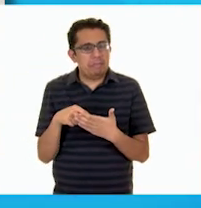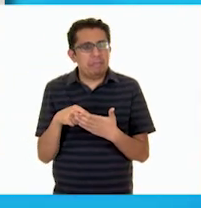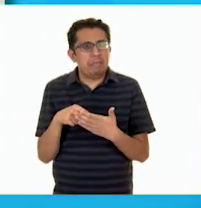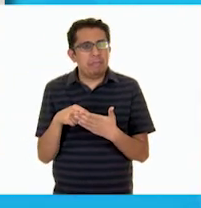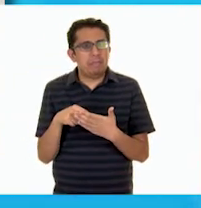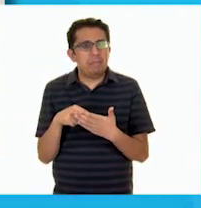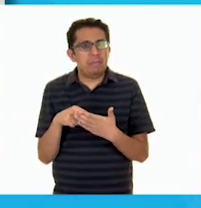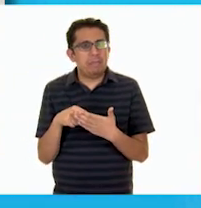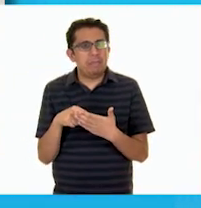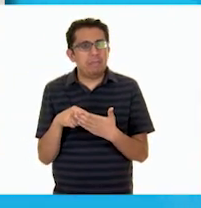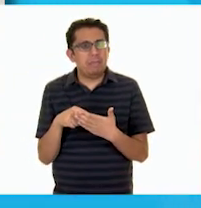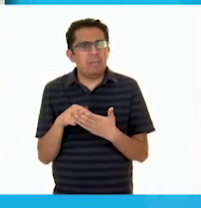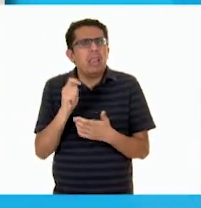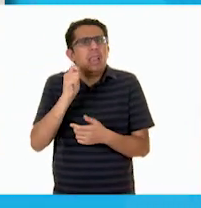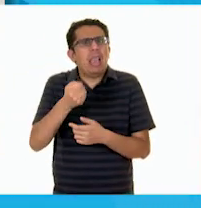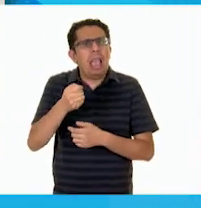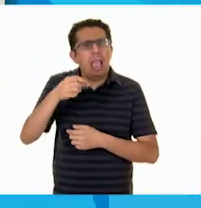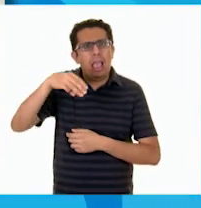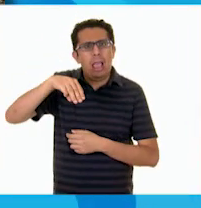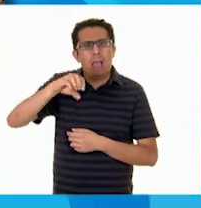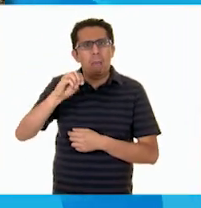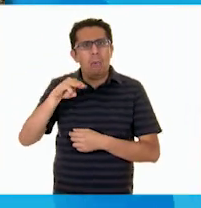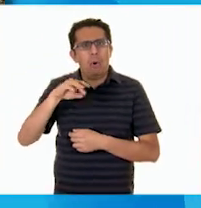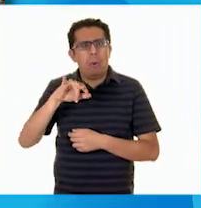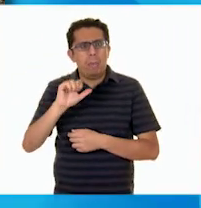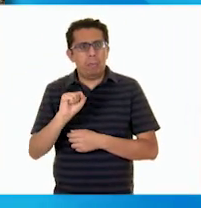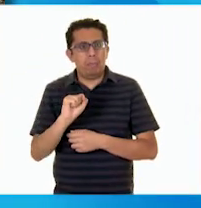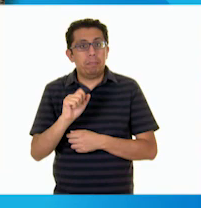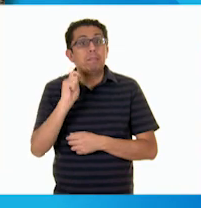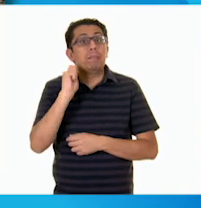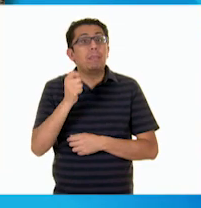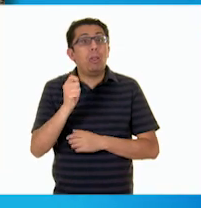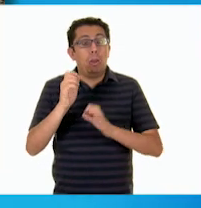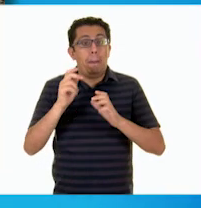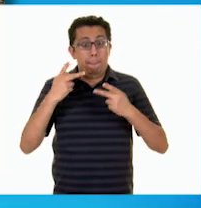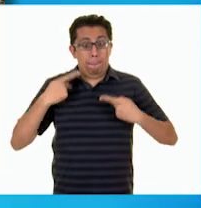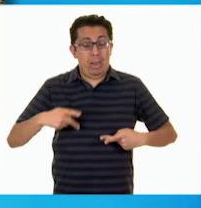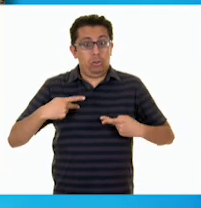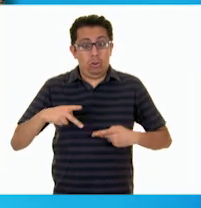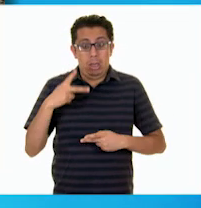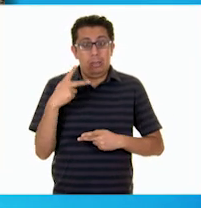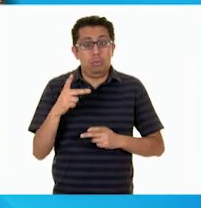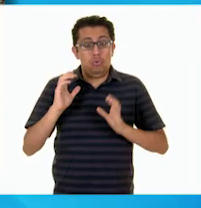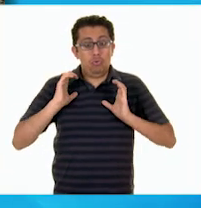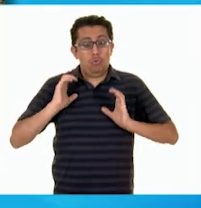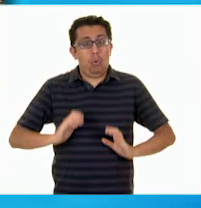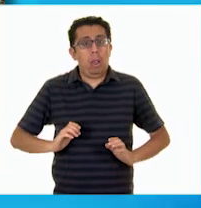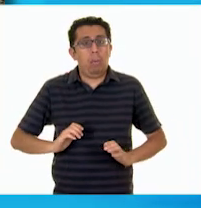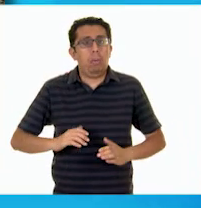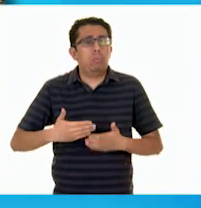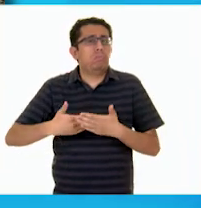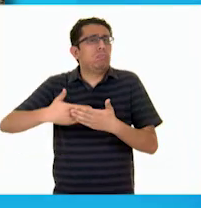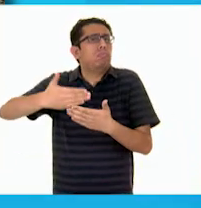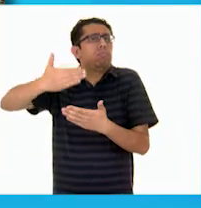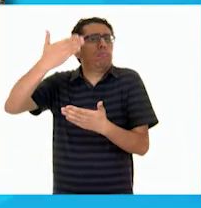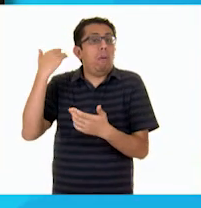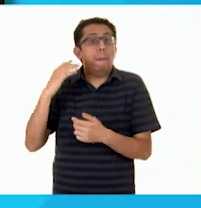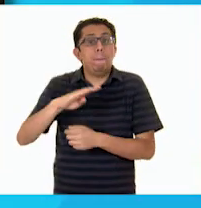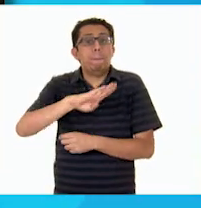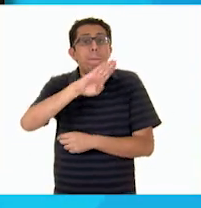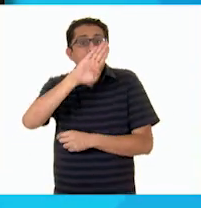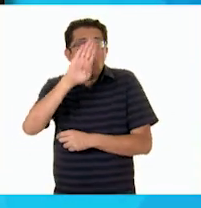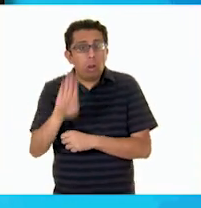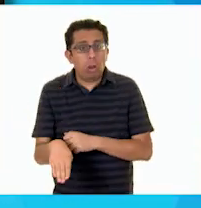Pero, ¿qué es una momia? Es el cuerpo de una persona que murió hace mucho, mucho tiempo.